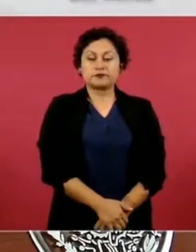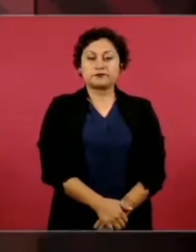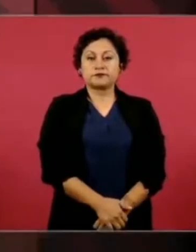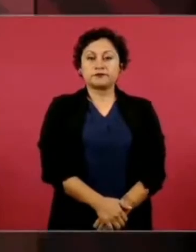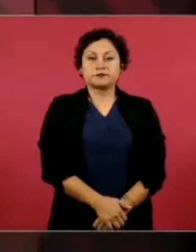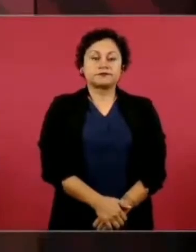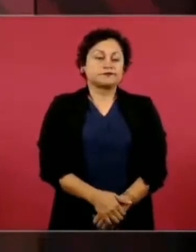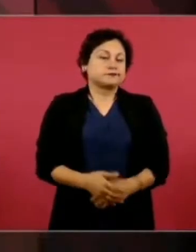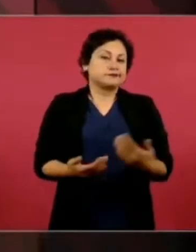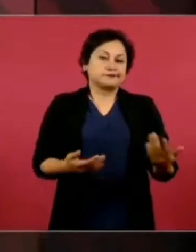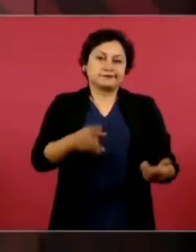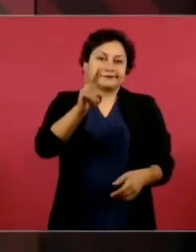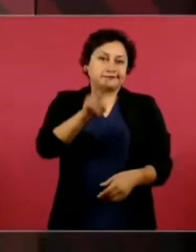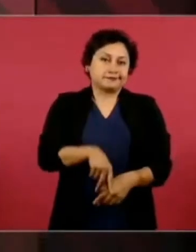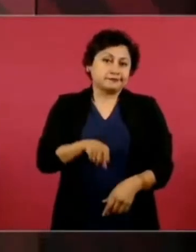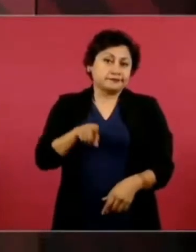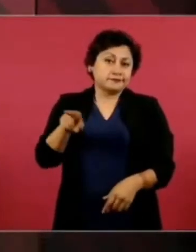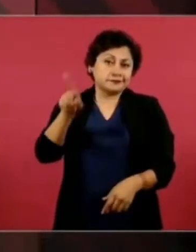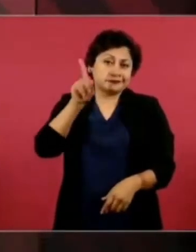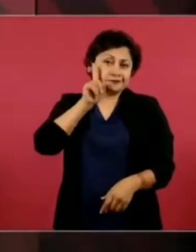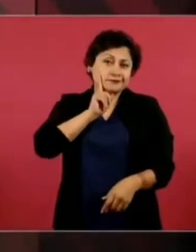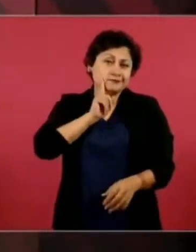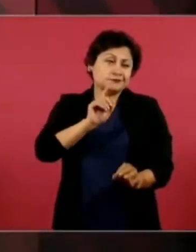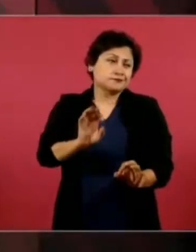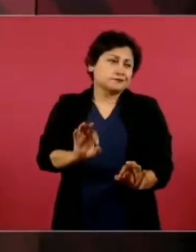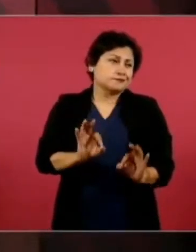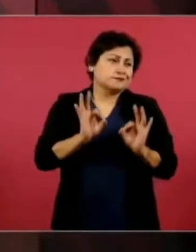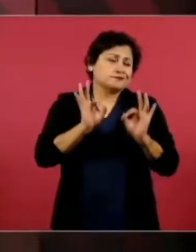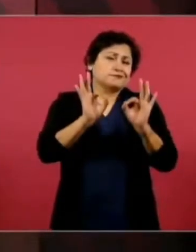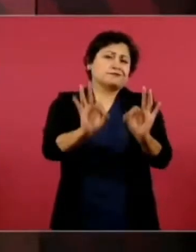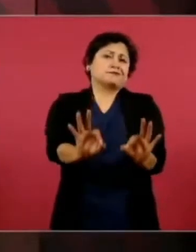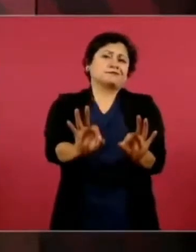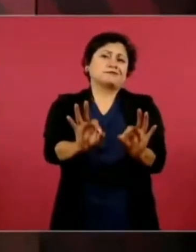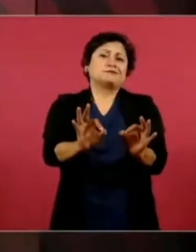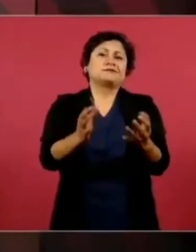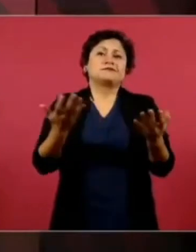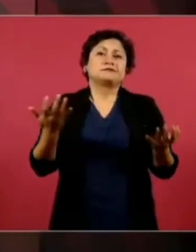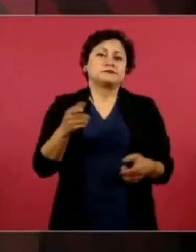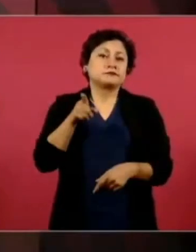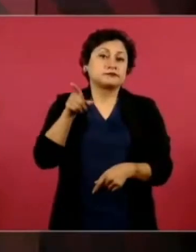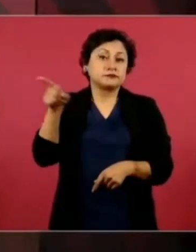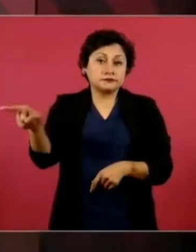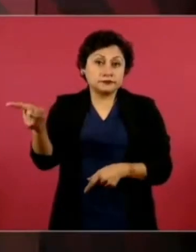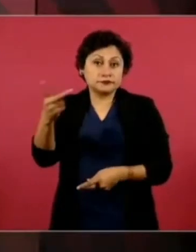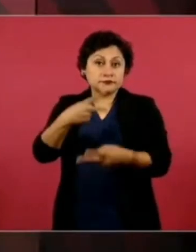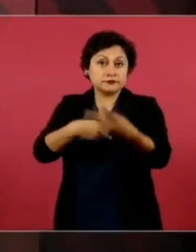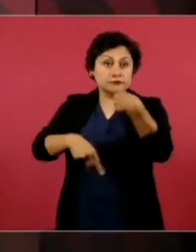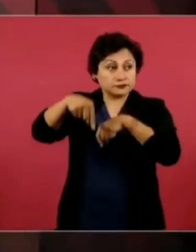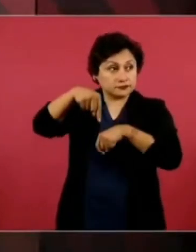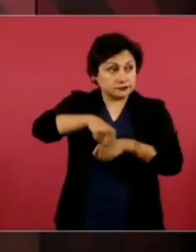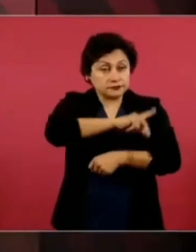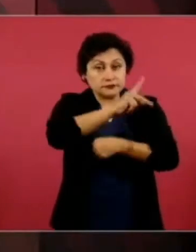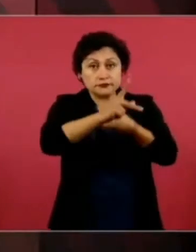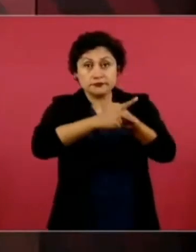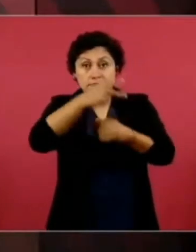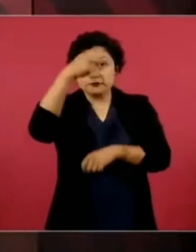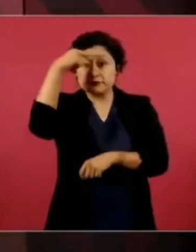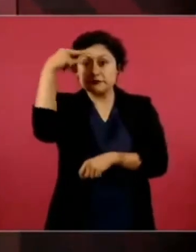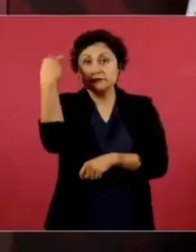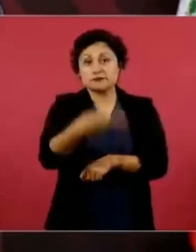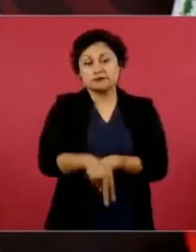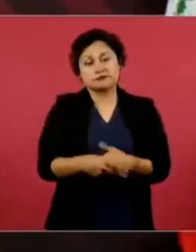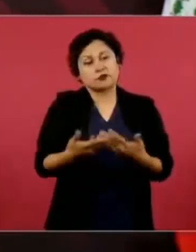excepcional, lo mejor que le pudo haber pasado al país, a México. No hablo